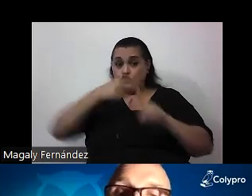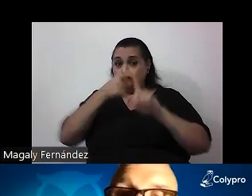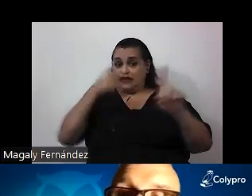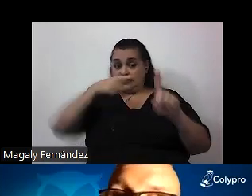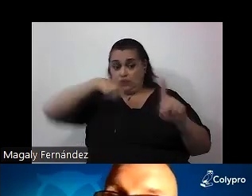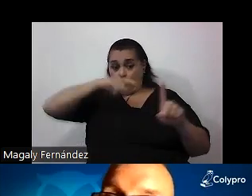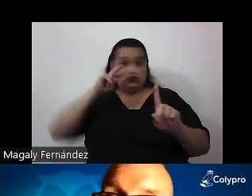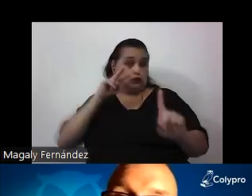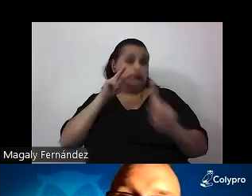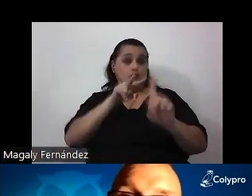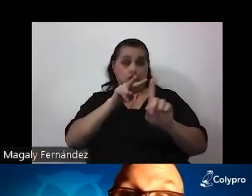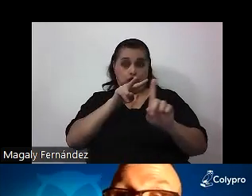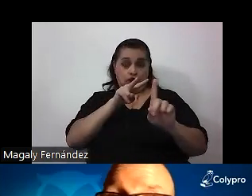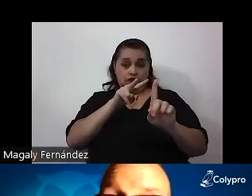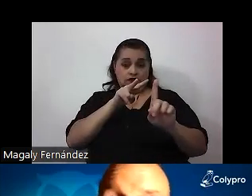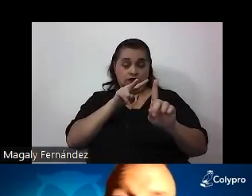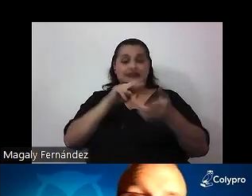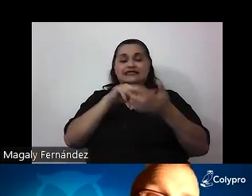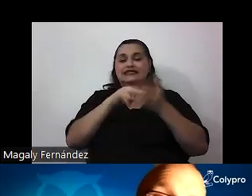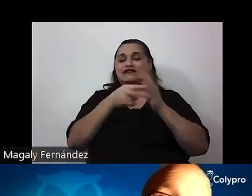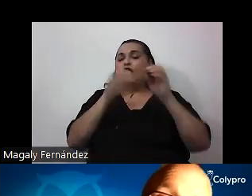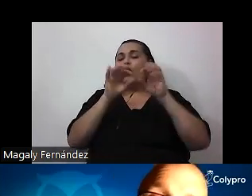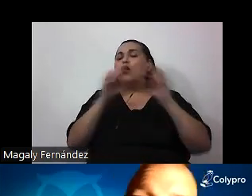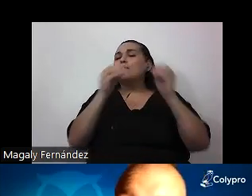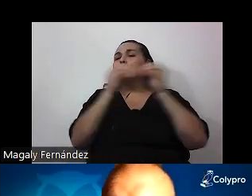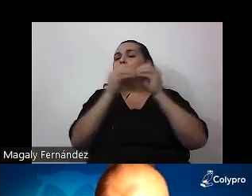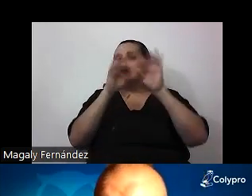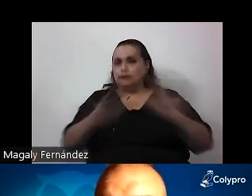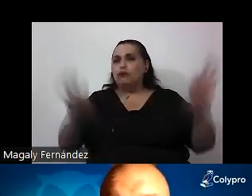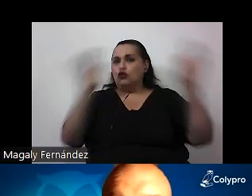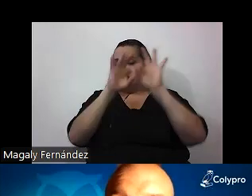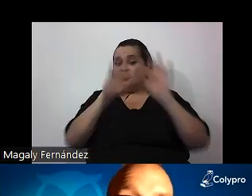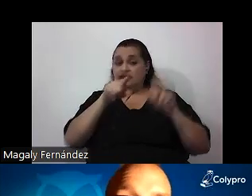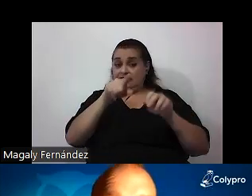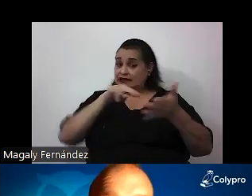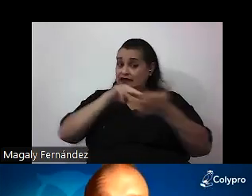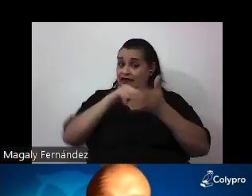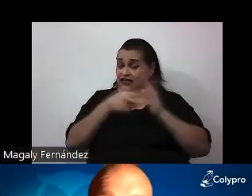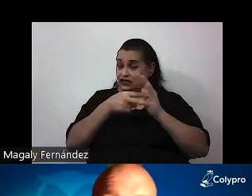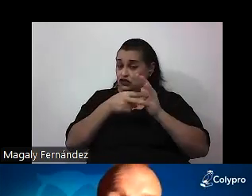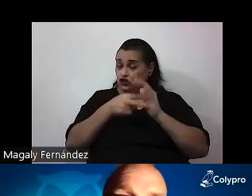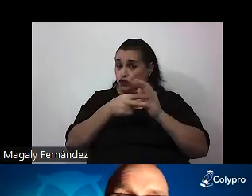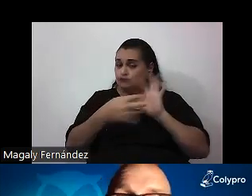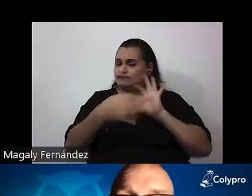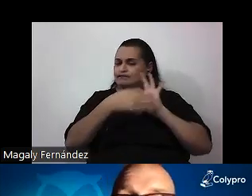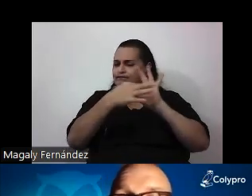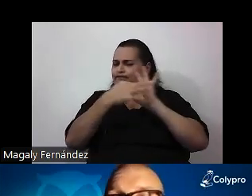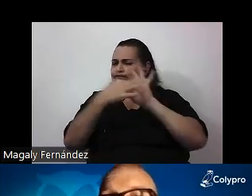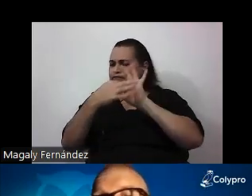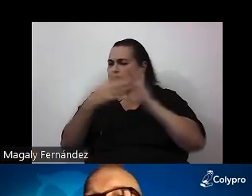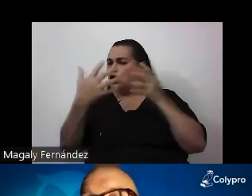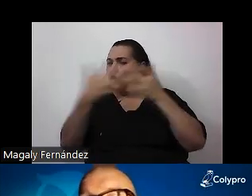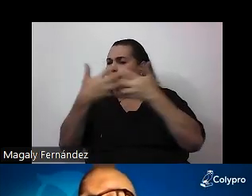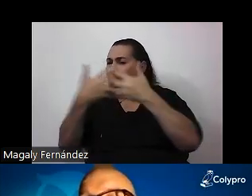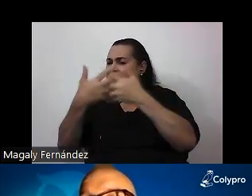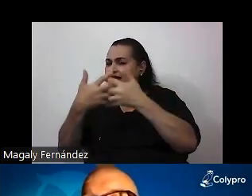particular, es lo más importante. Esta definición, que combina elementos tomados de distintos autores, dice que el